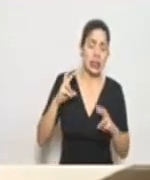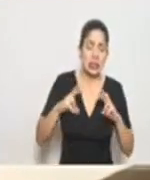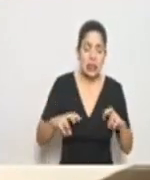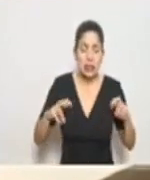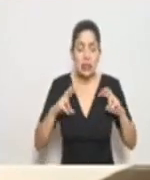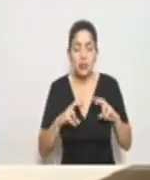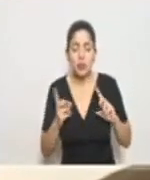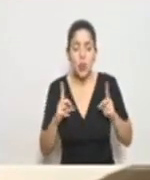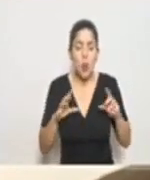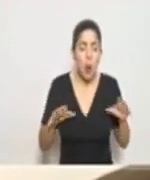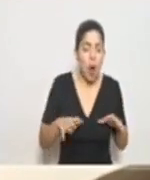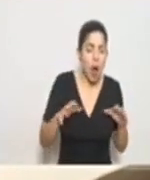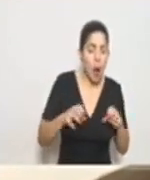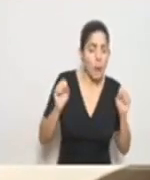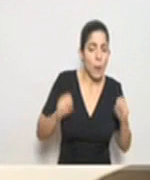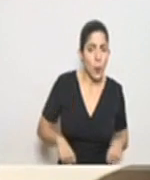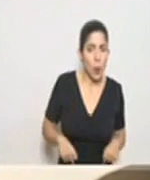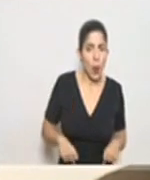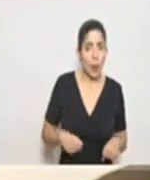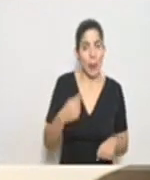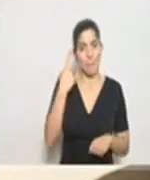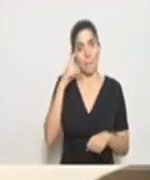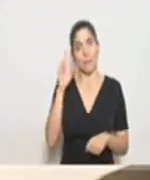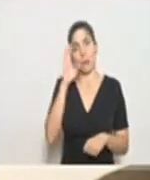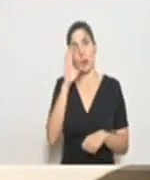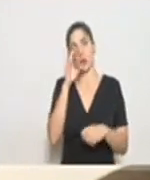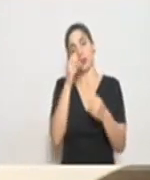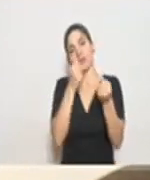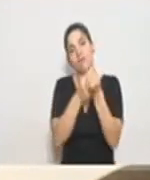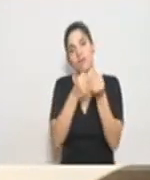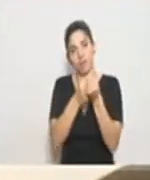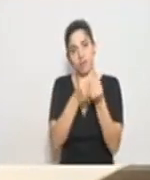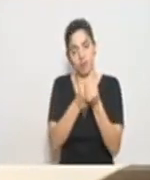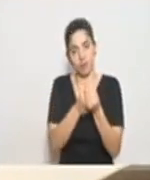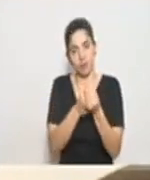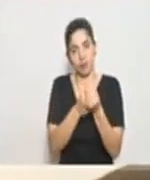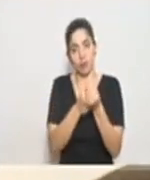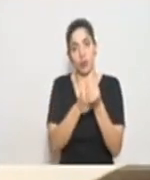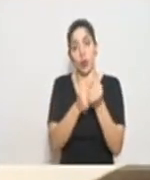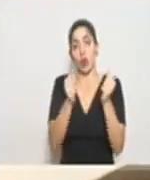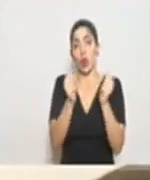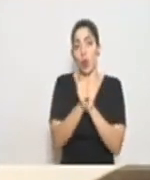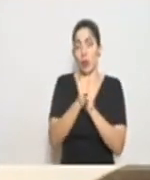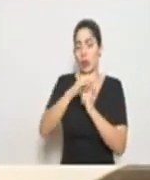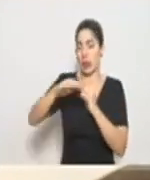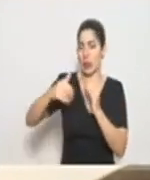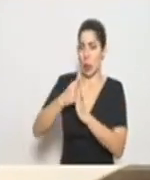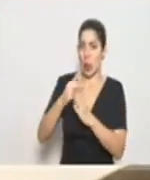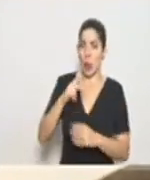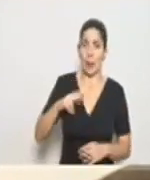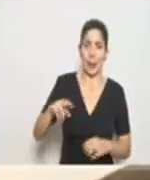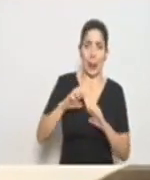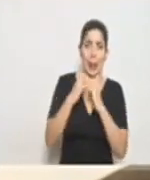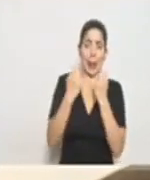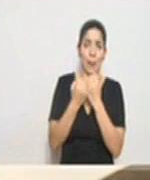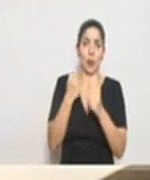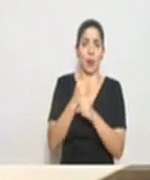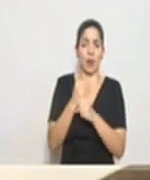acciones podemos tomar para poder apoyar con el resto de los compañeros del gabinete